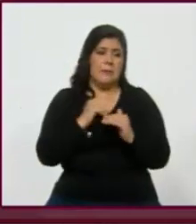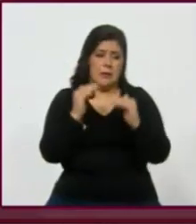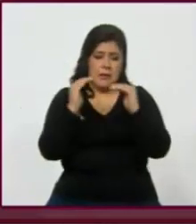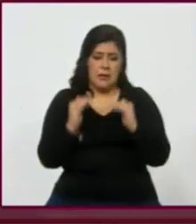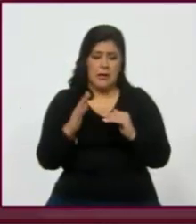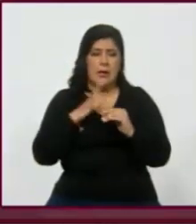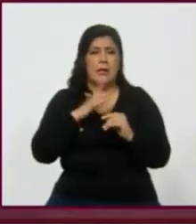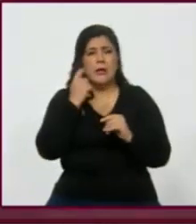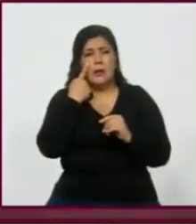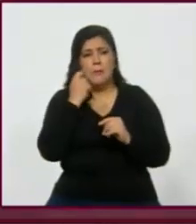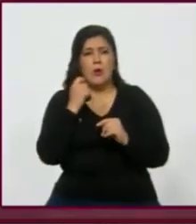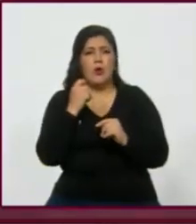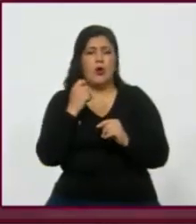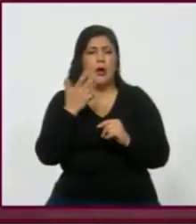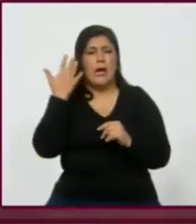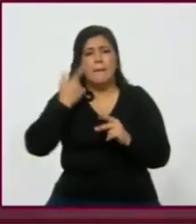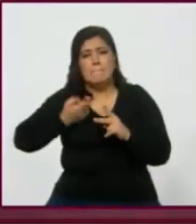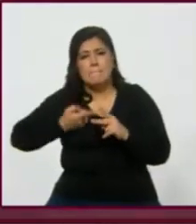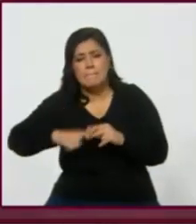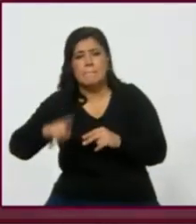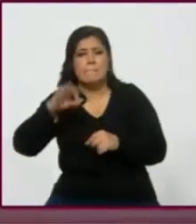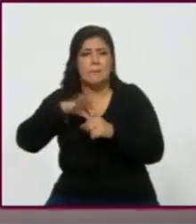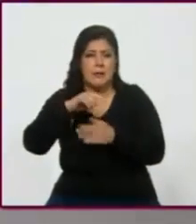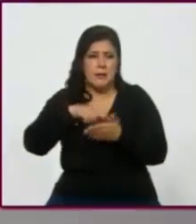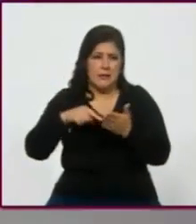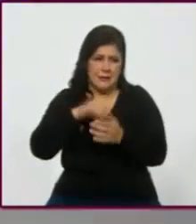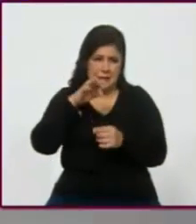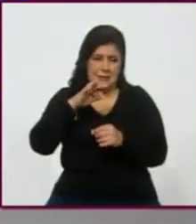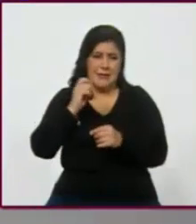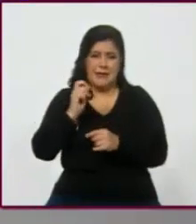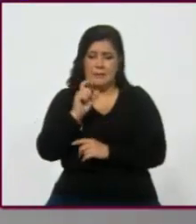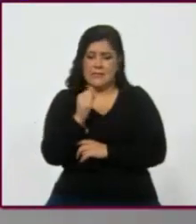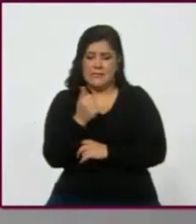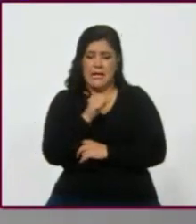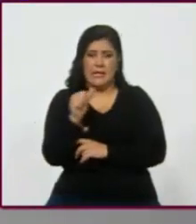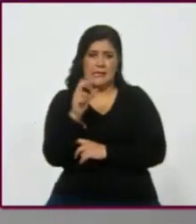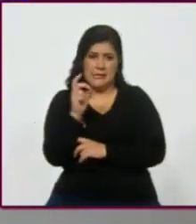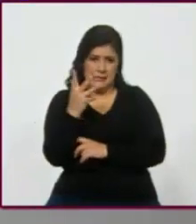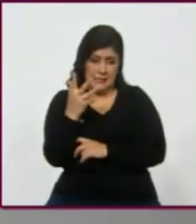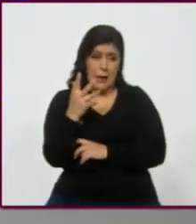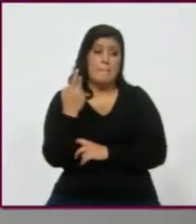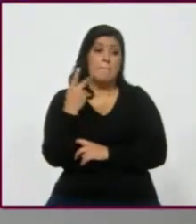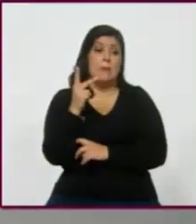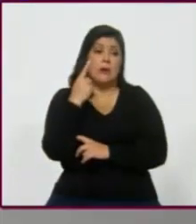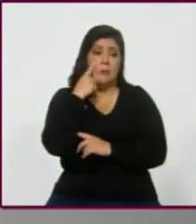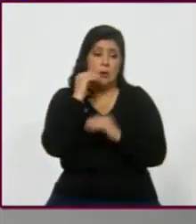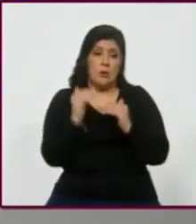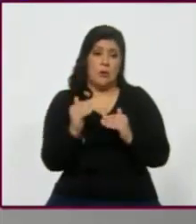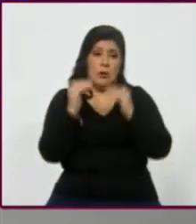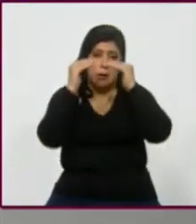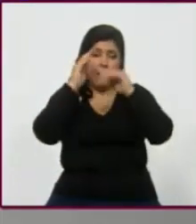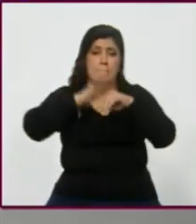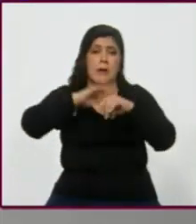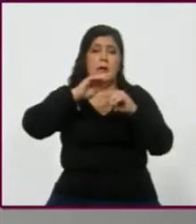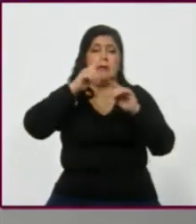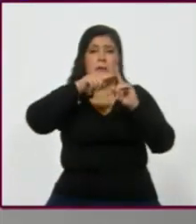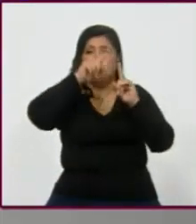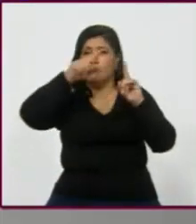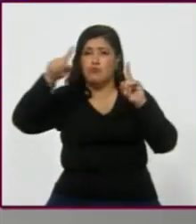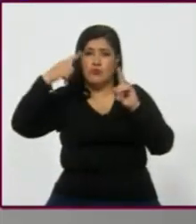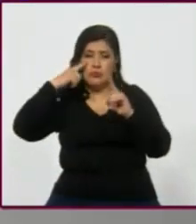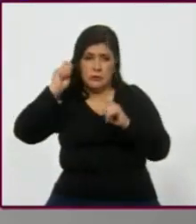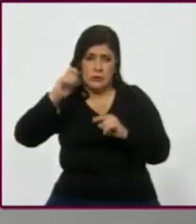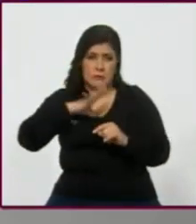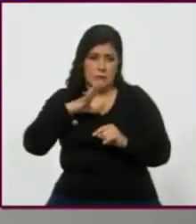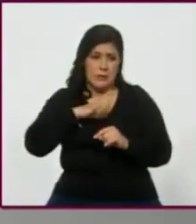primovotantes hace... En la elección pasada, los de 26 a 35, si ves es donde presenta el mayor sesgo. Y, pues,